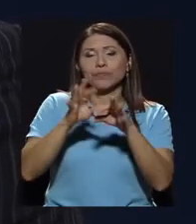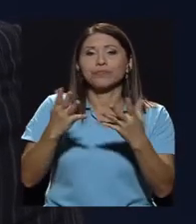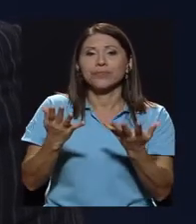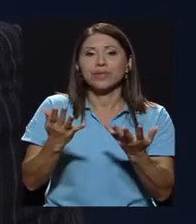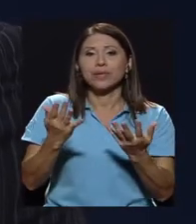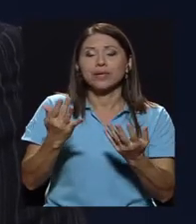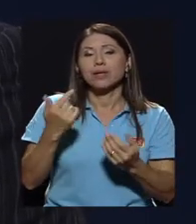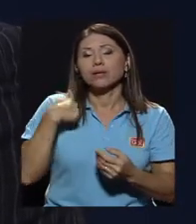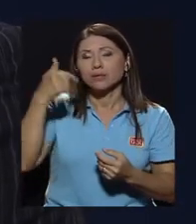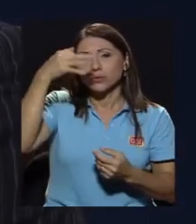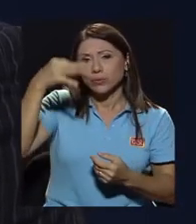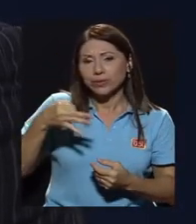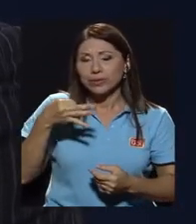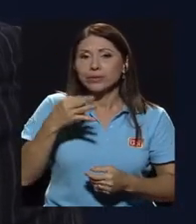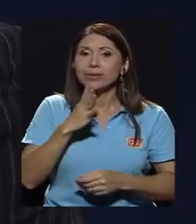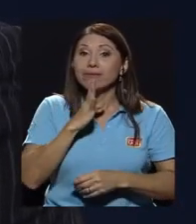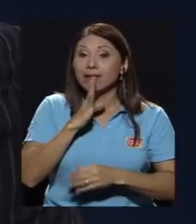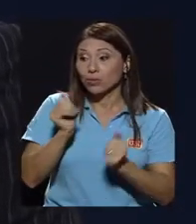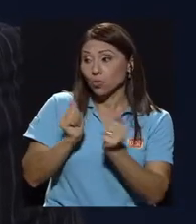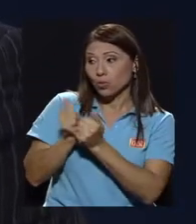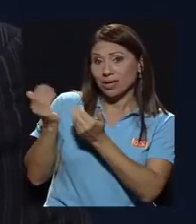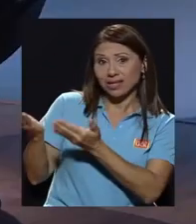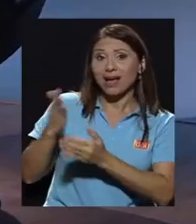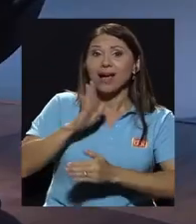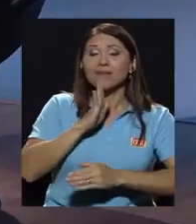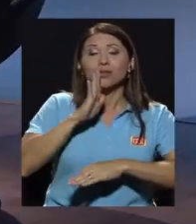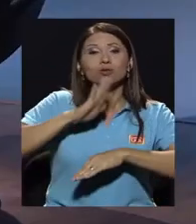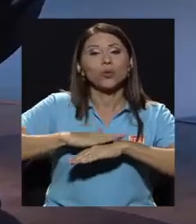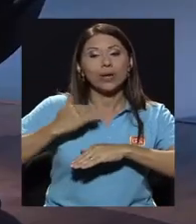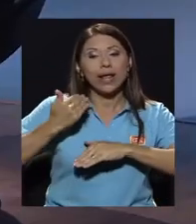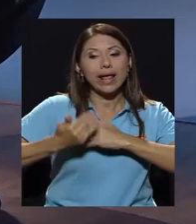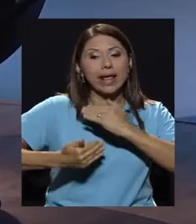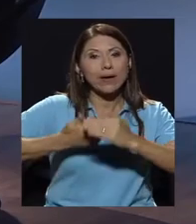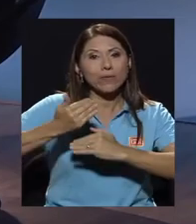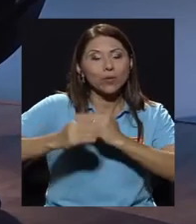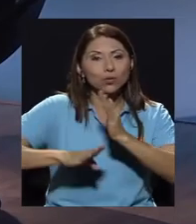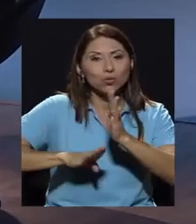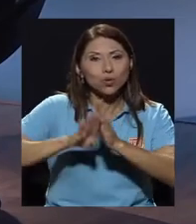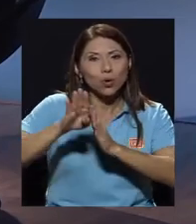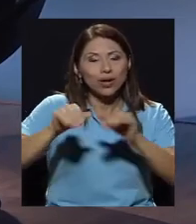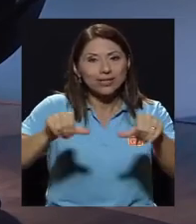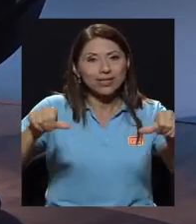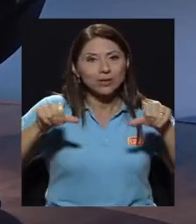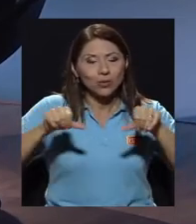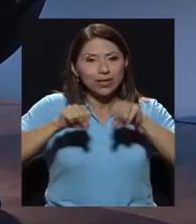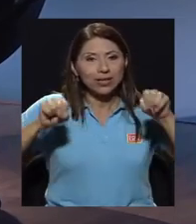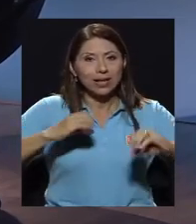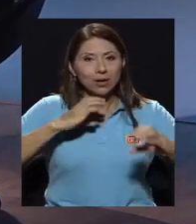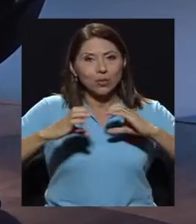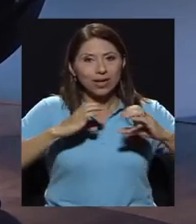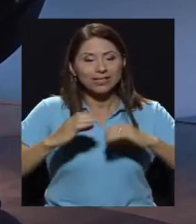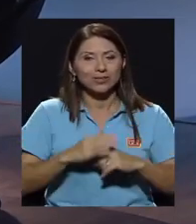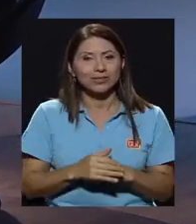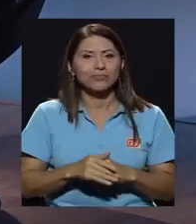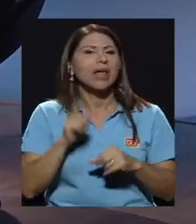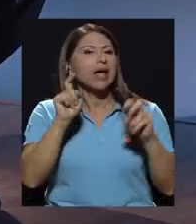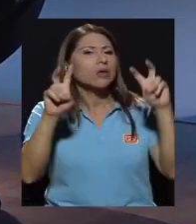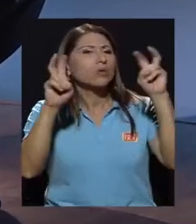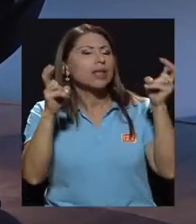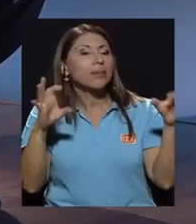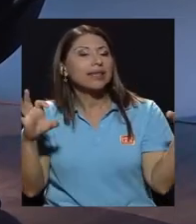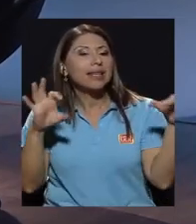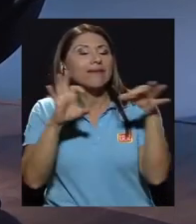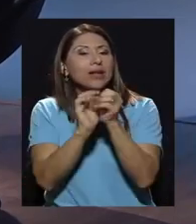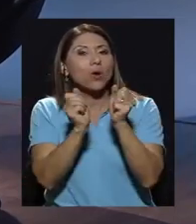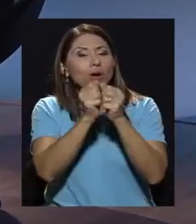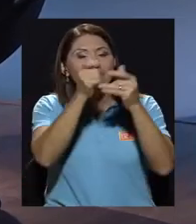que específicamente hablando con Andrea sobre la evolución en el sector de las telecomunicaciones hay un punto referente que tiene que ver con